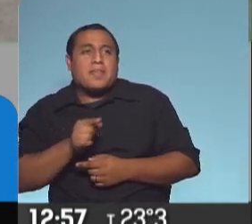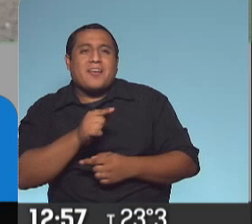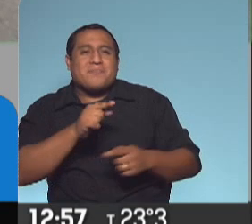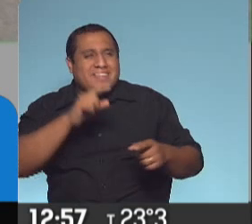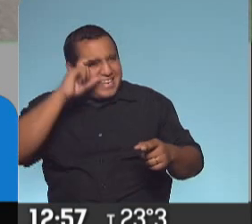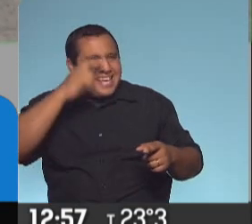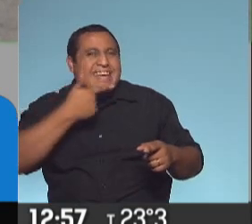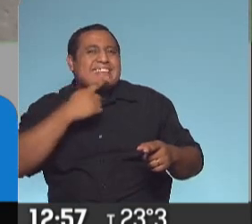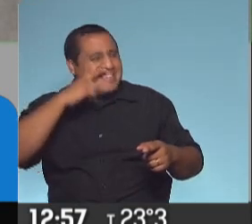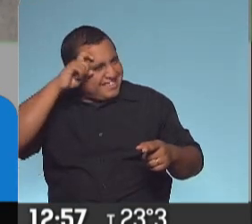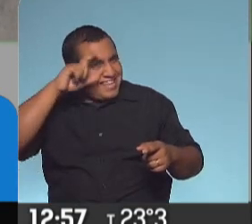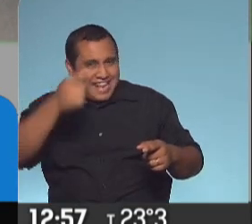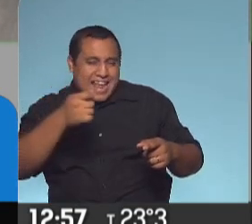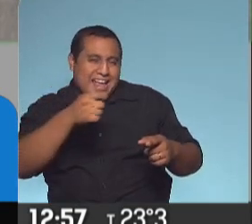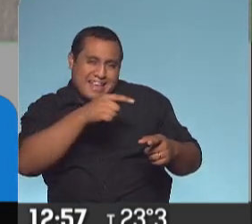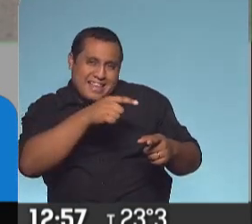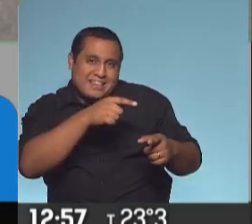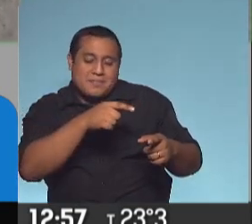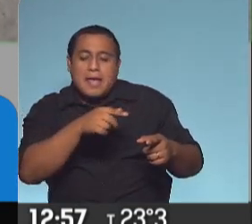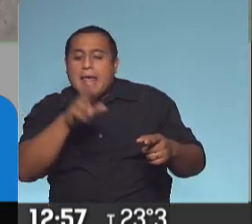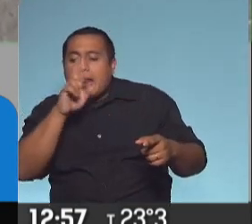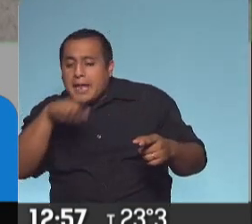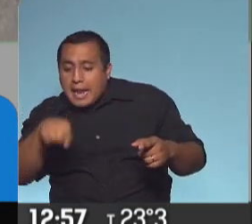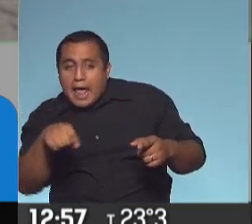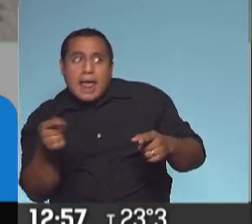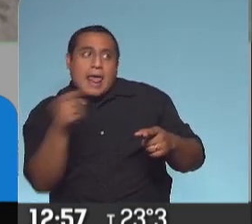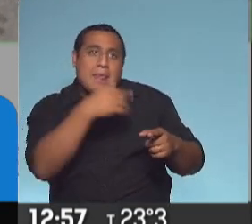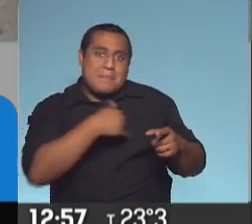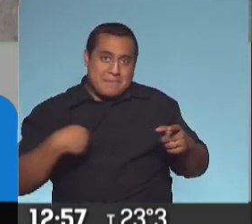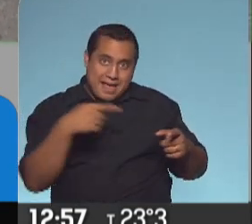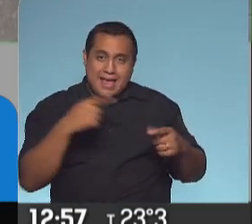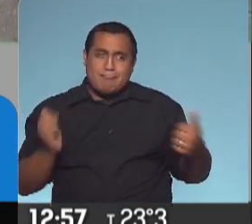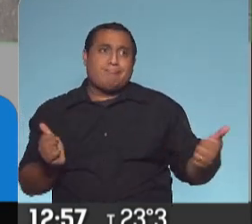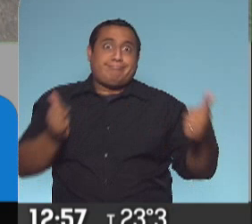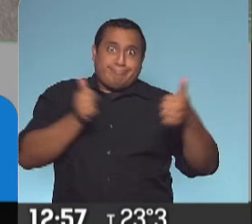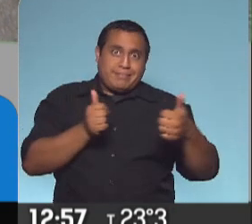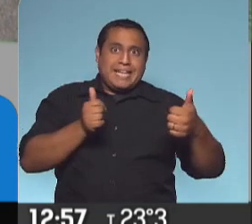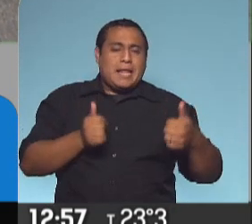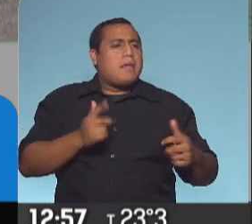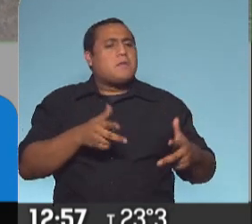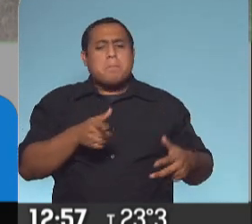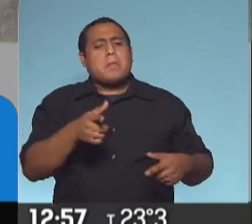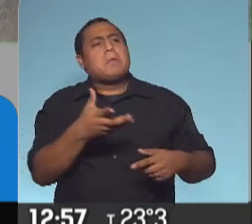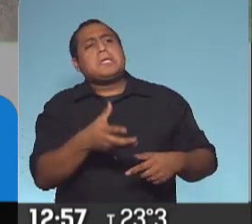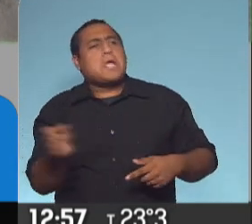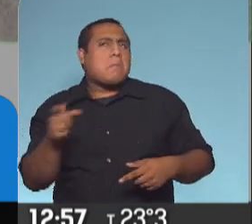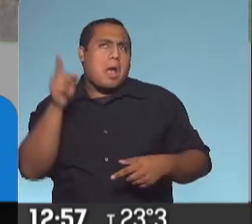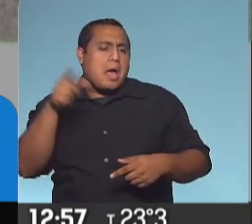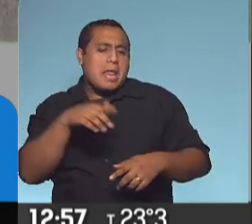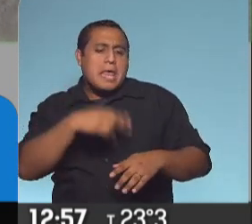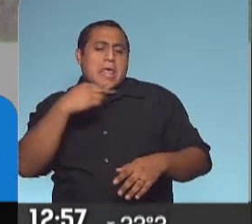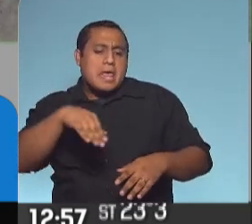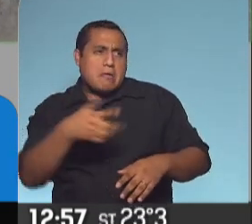Estelita, como le dicen aquí los vecinos, la mamá de Maya. Primero le dijo que la llevaba hasta un lugar, luego